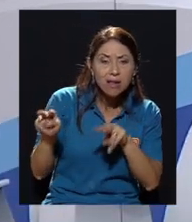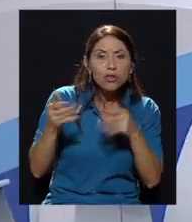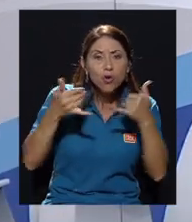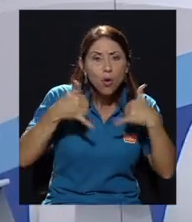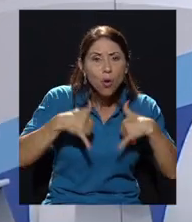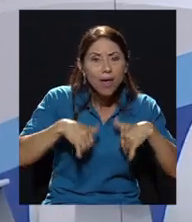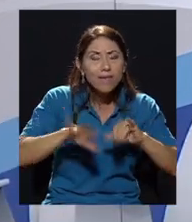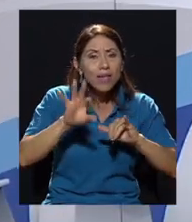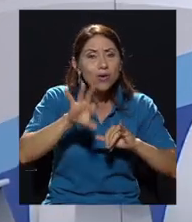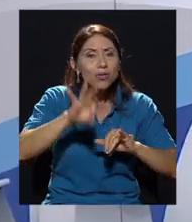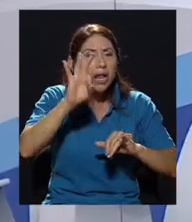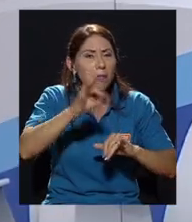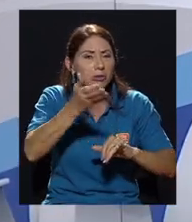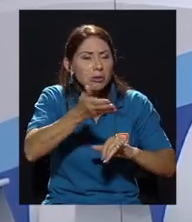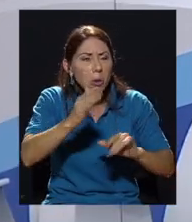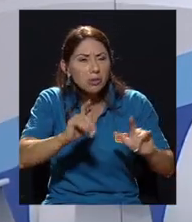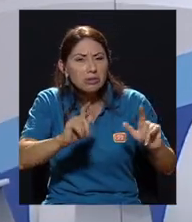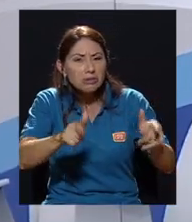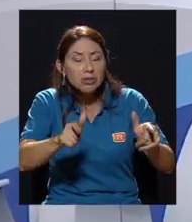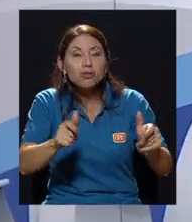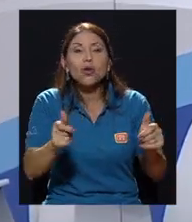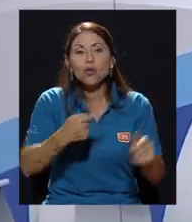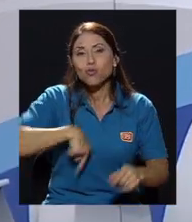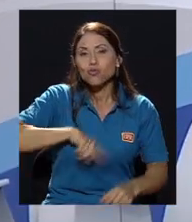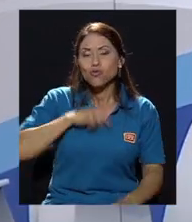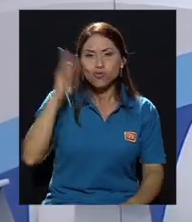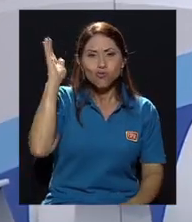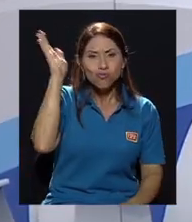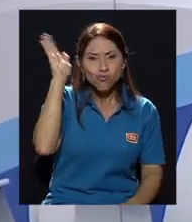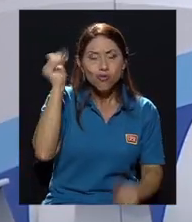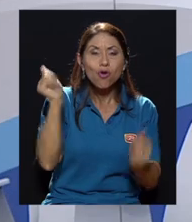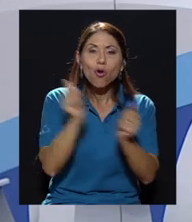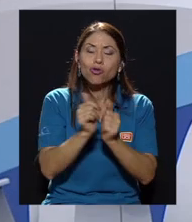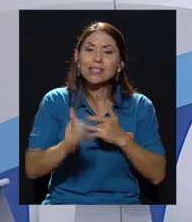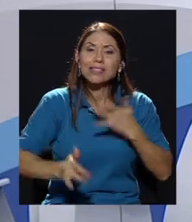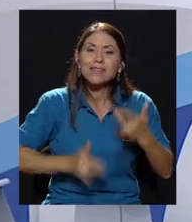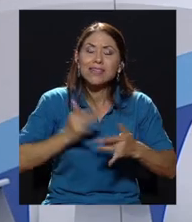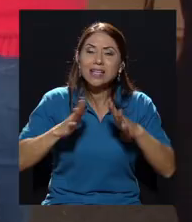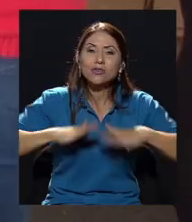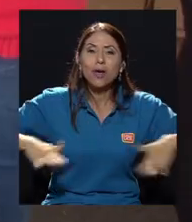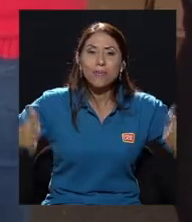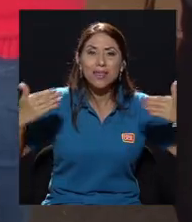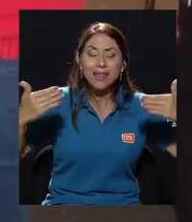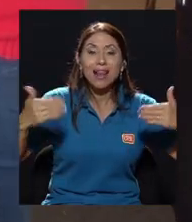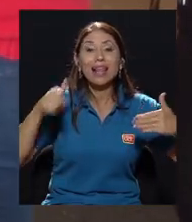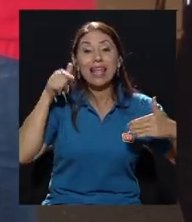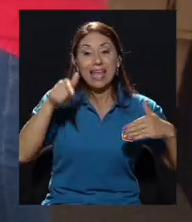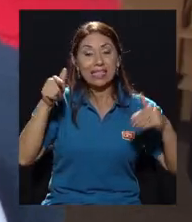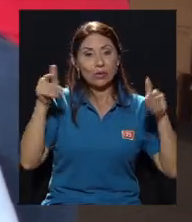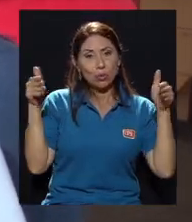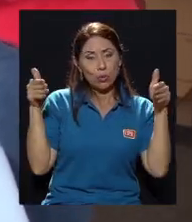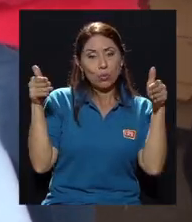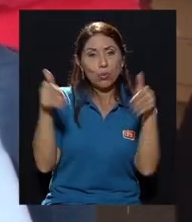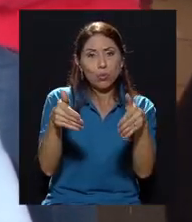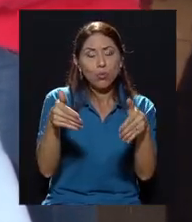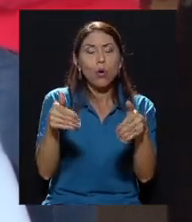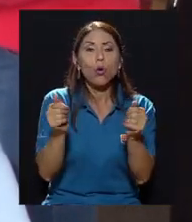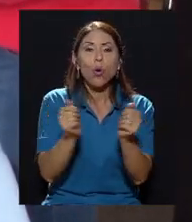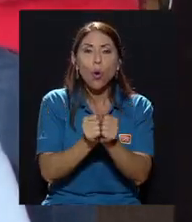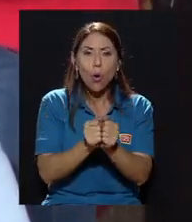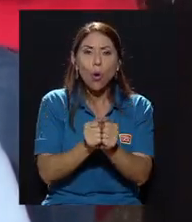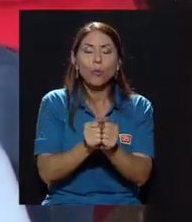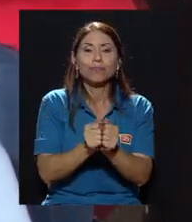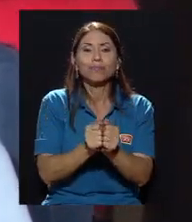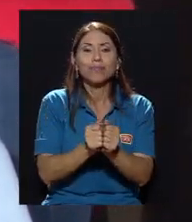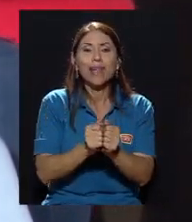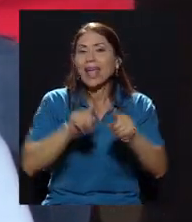residuos, con charlas de sensibilización ambiental y residuos sólidos. Esa celebración se ha marcado específicamente